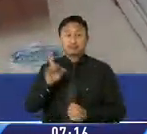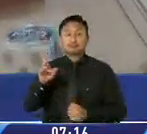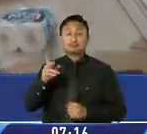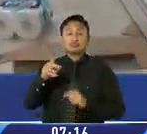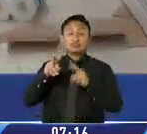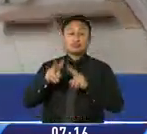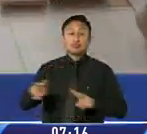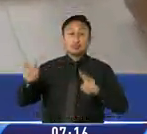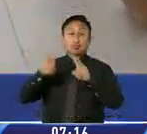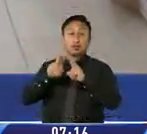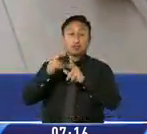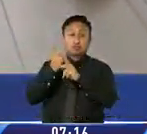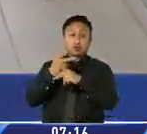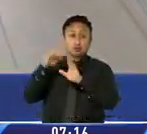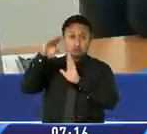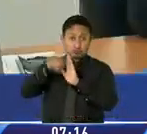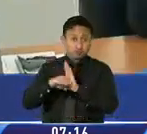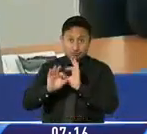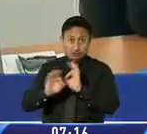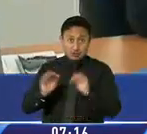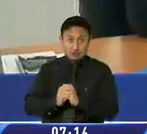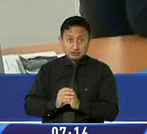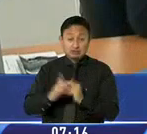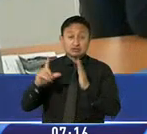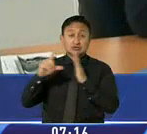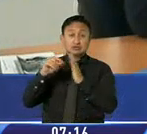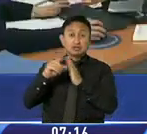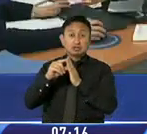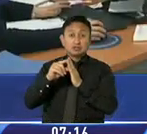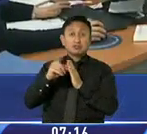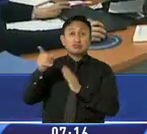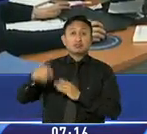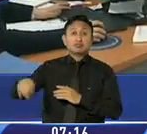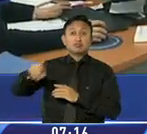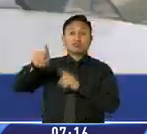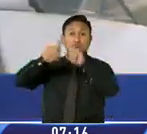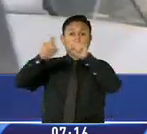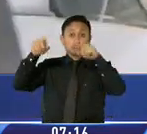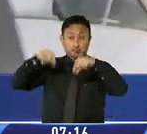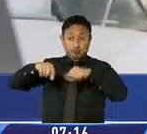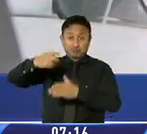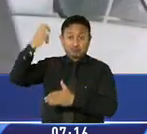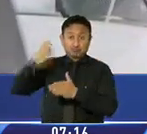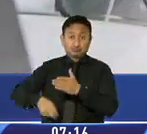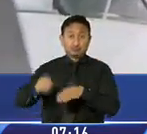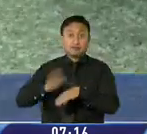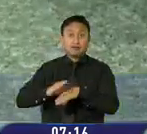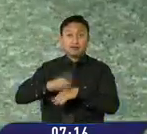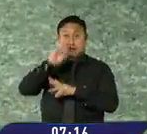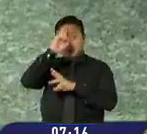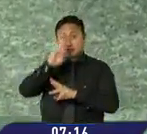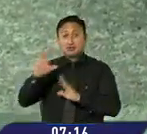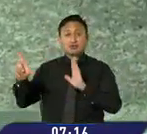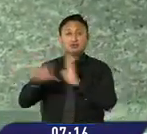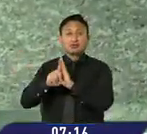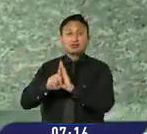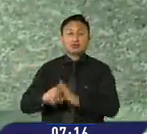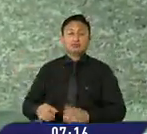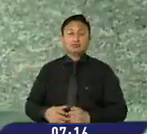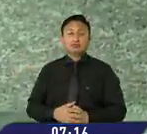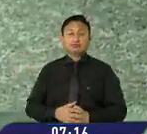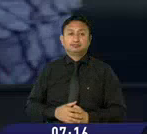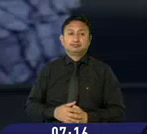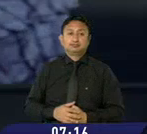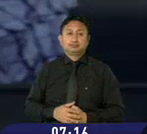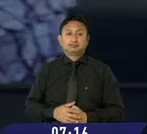el precio de dichos productos no se reduzca, el SRI deberá sancionar a los establecimientos por incumplir la ley. Informó Javier Rosero.